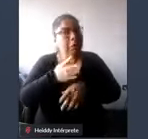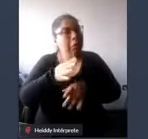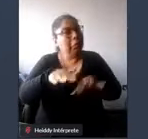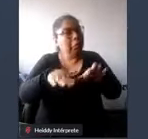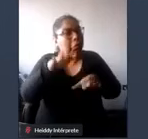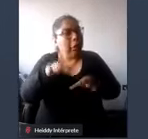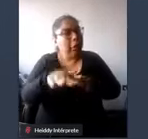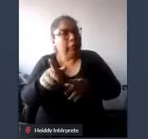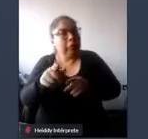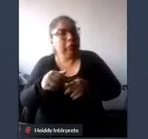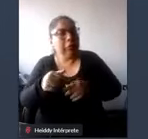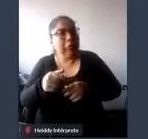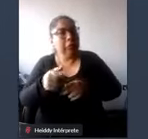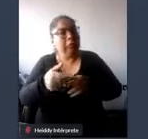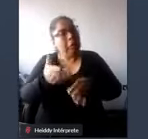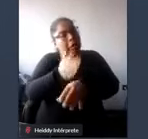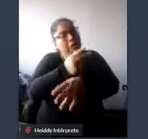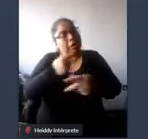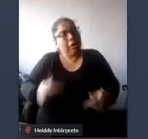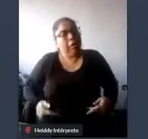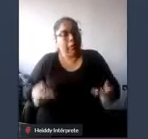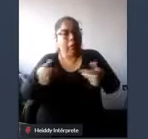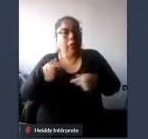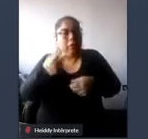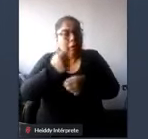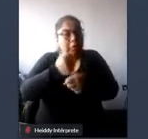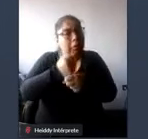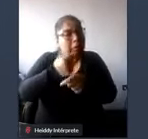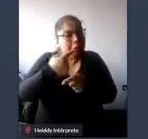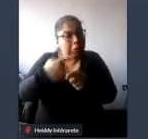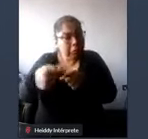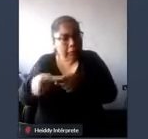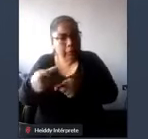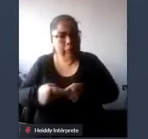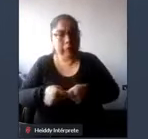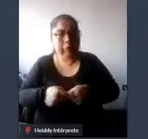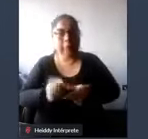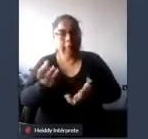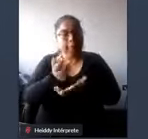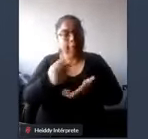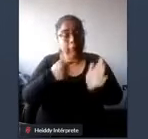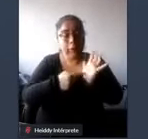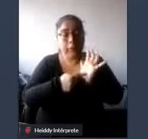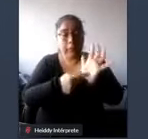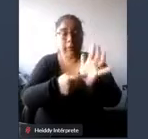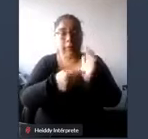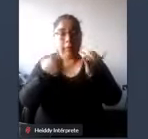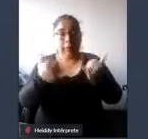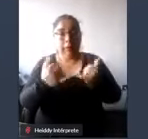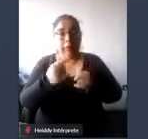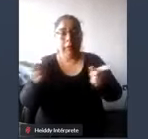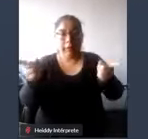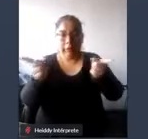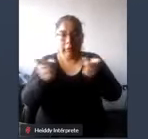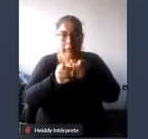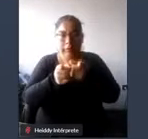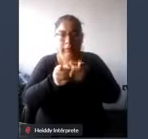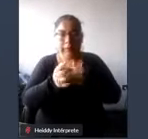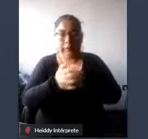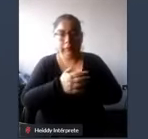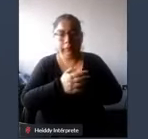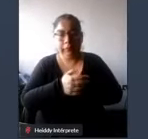durante el devenir de mi vida profesional parte de la presentación y el resumen ejecutivo